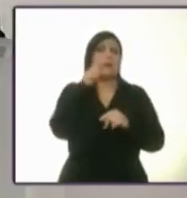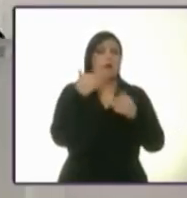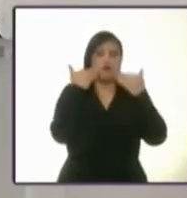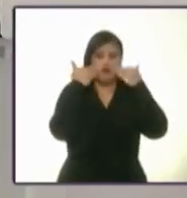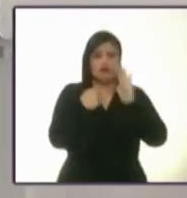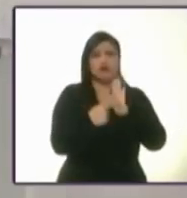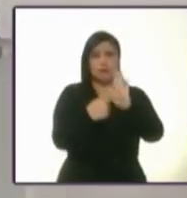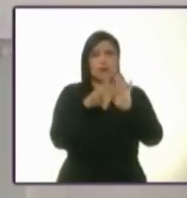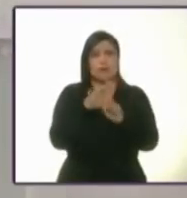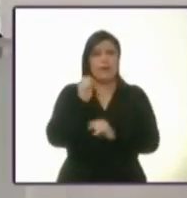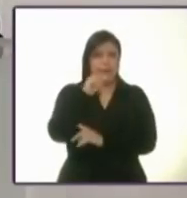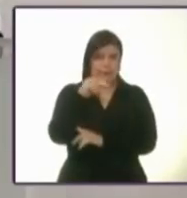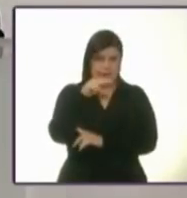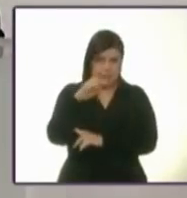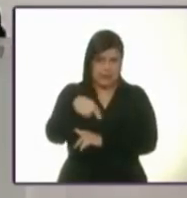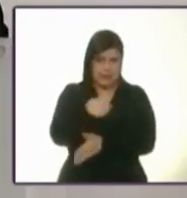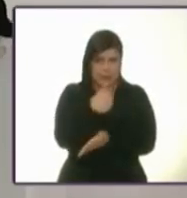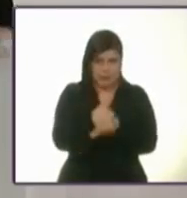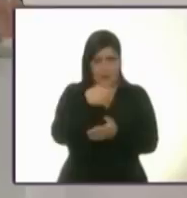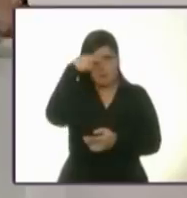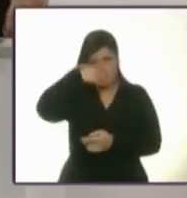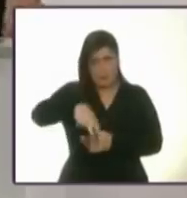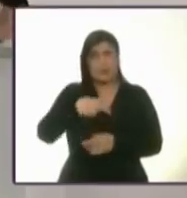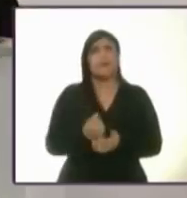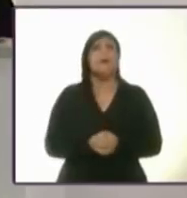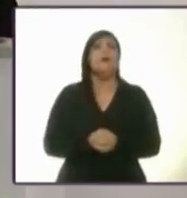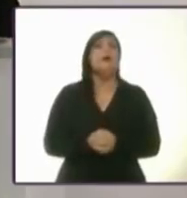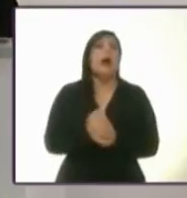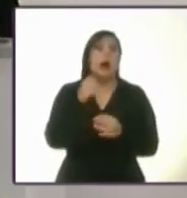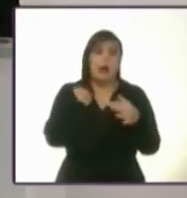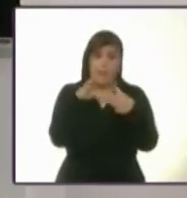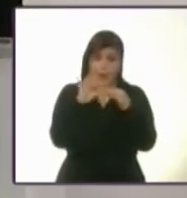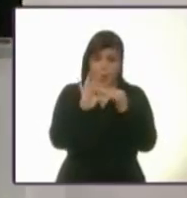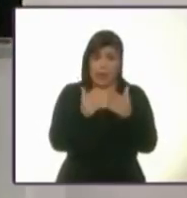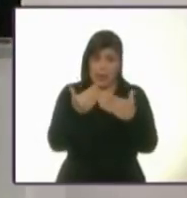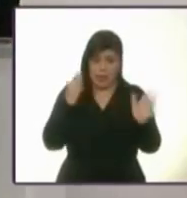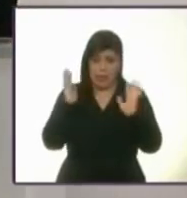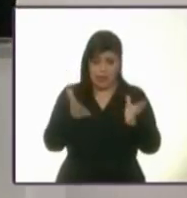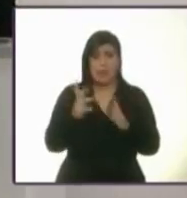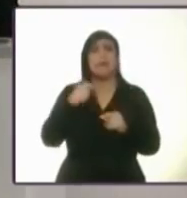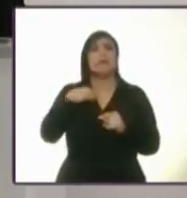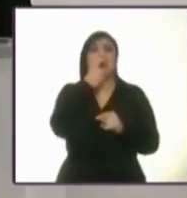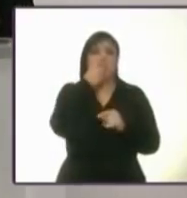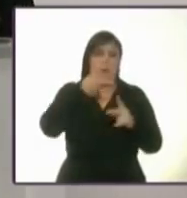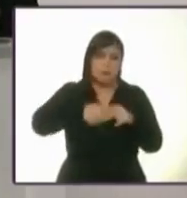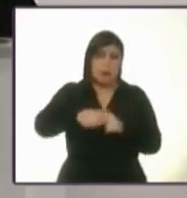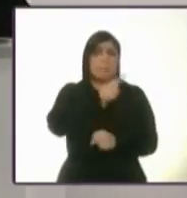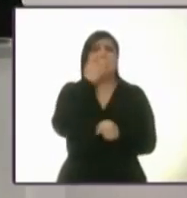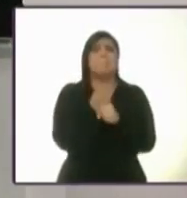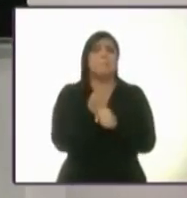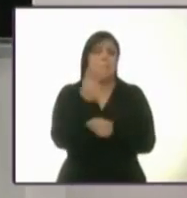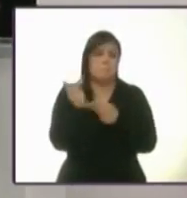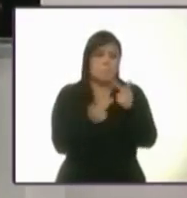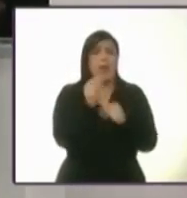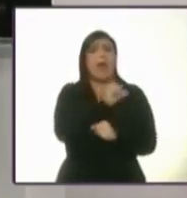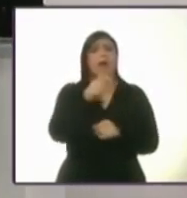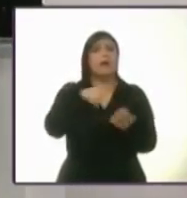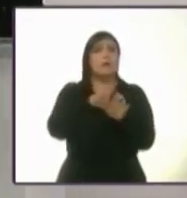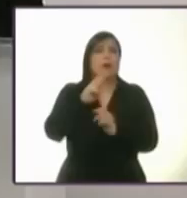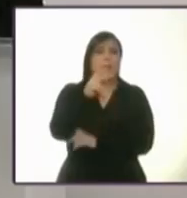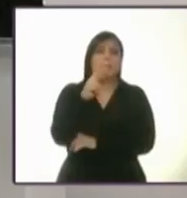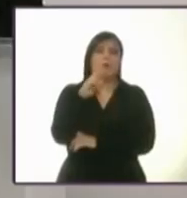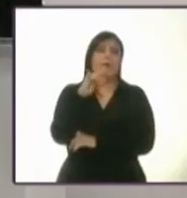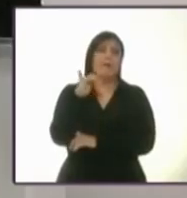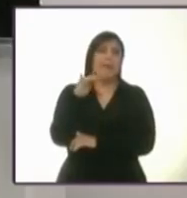presencia del Instituto Electoral de la Ciudad de México. Aclarado esto vamos a dar inicio con la primera pregunta para la candidata a